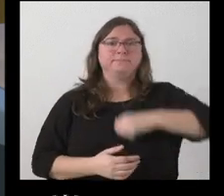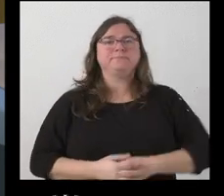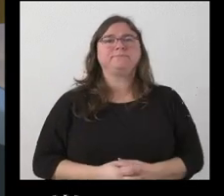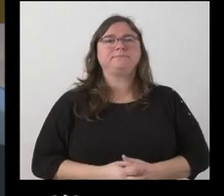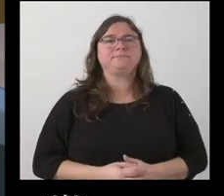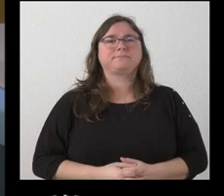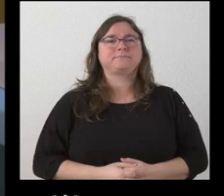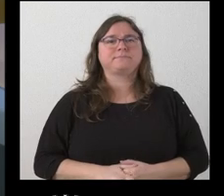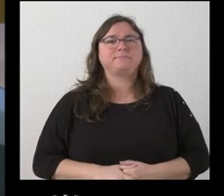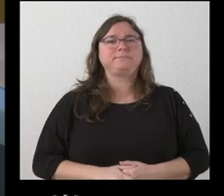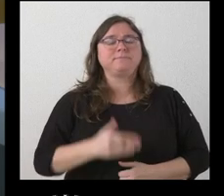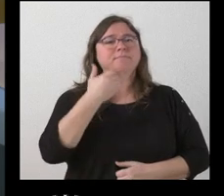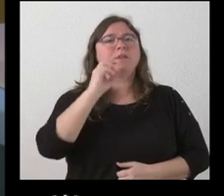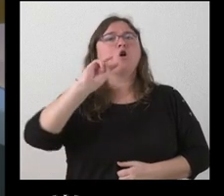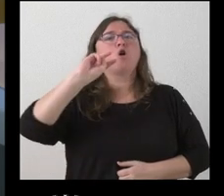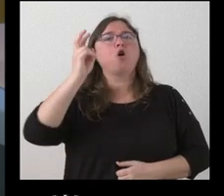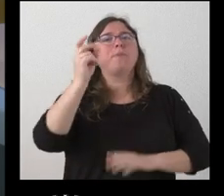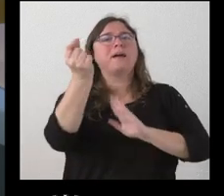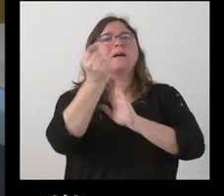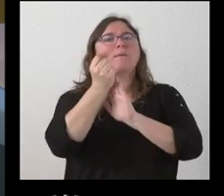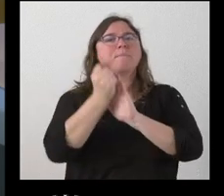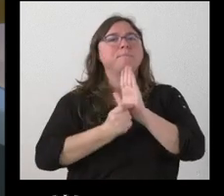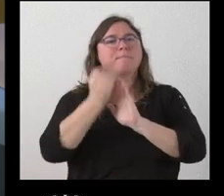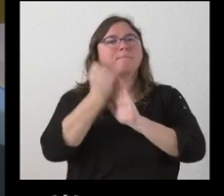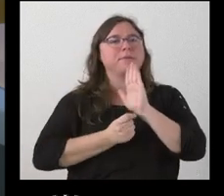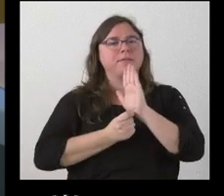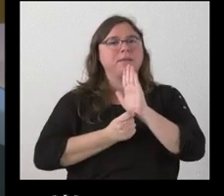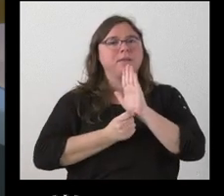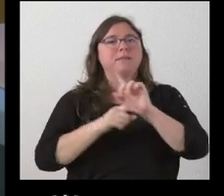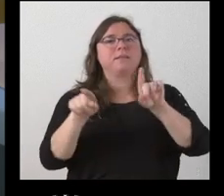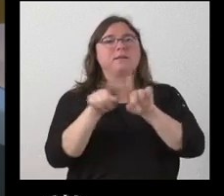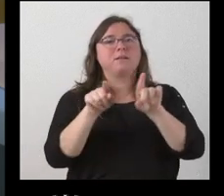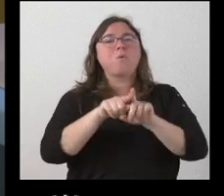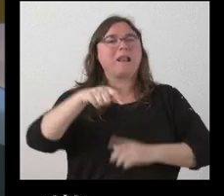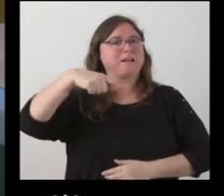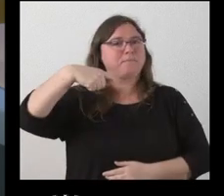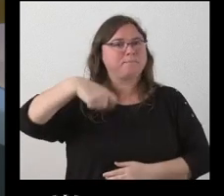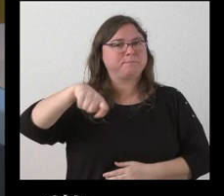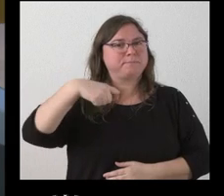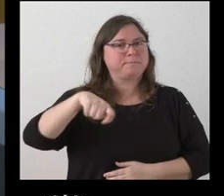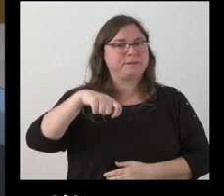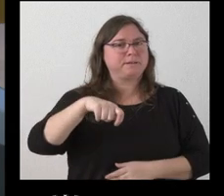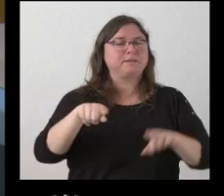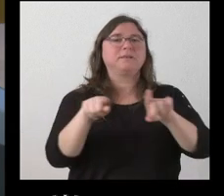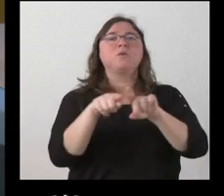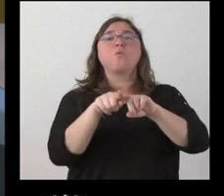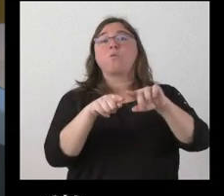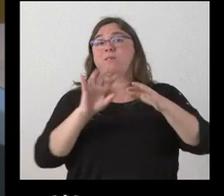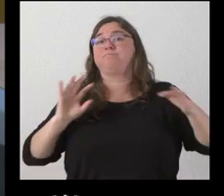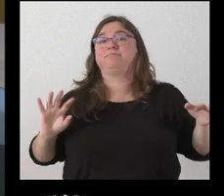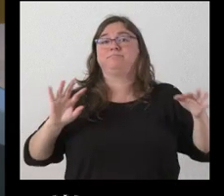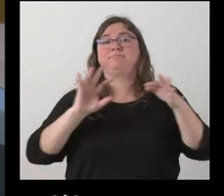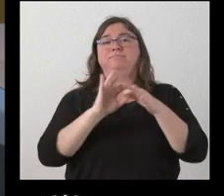la otra gran medida que ha tomado la Consejería de Presidencia en referencia a los